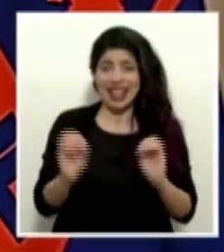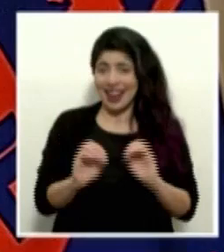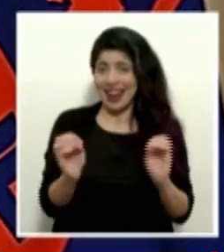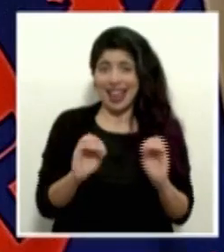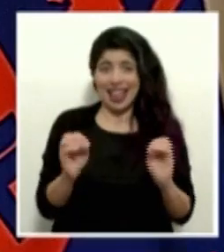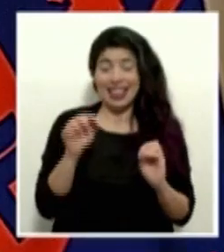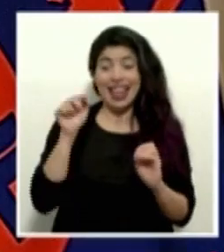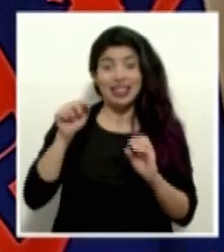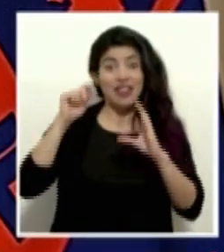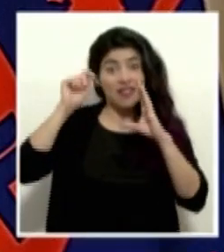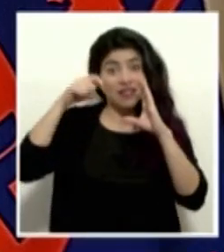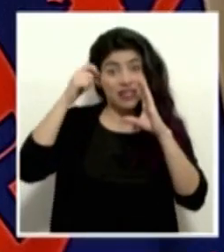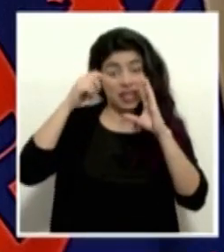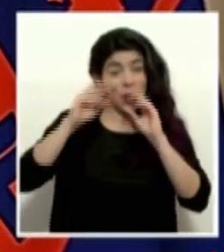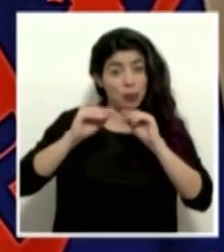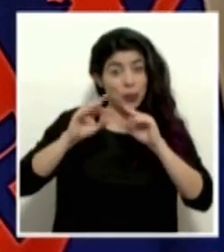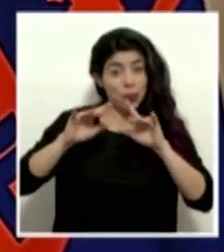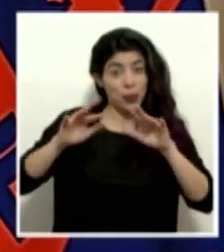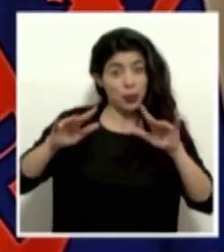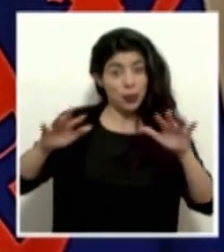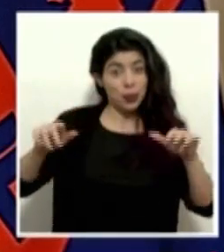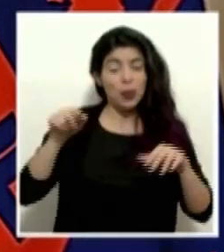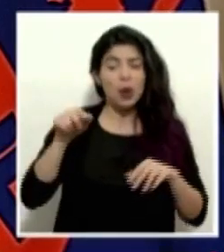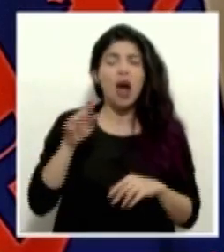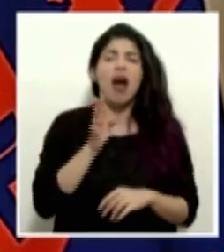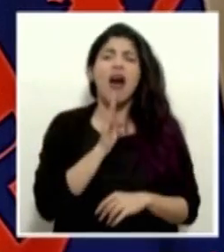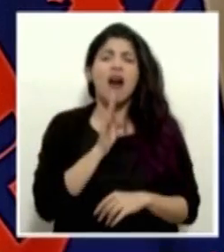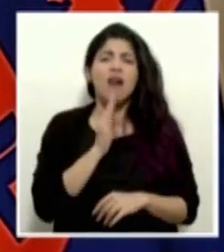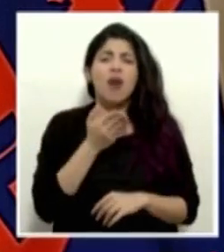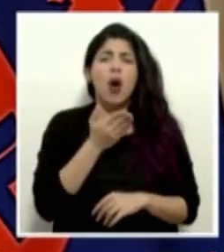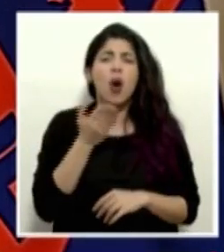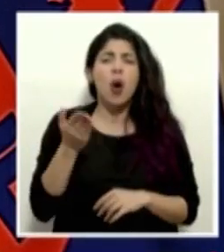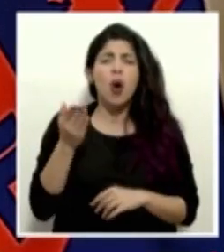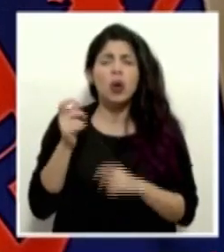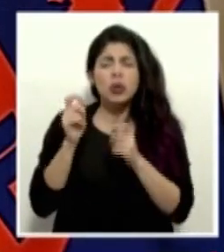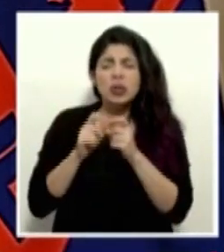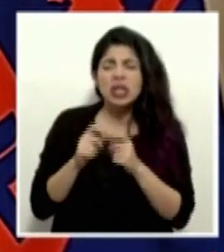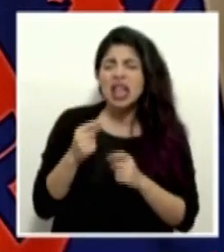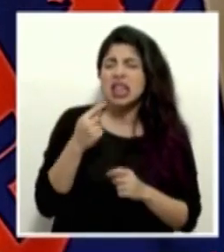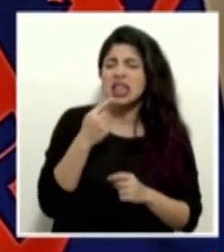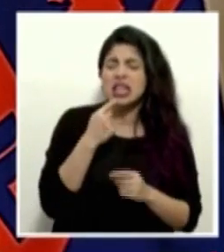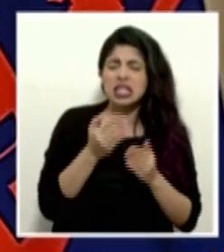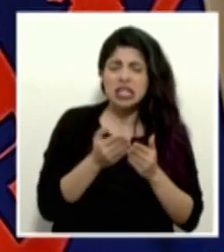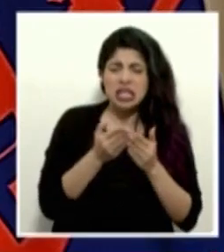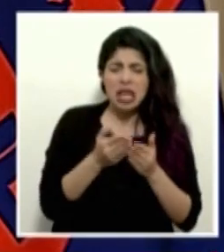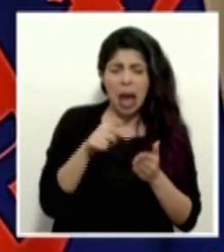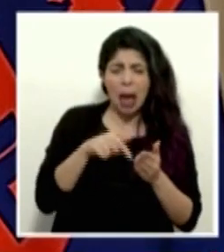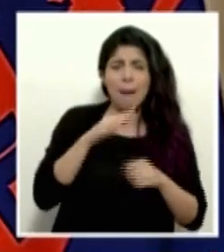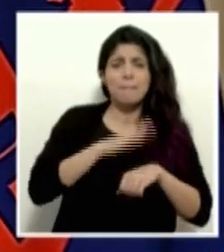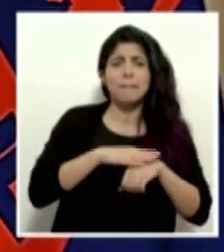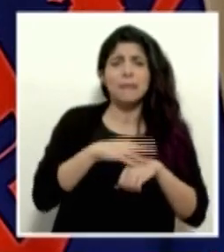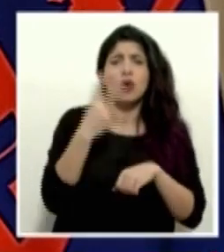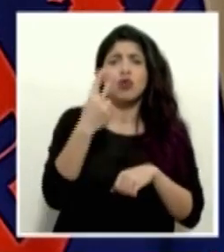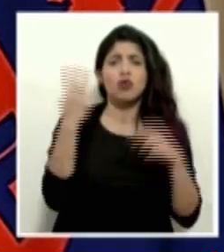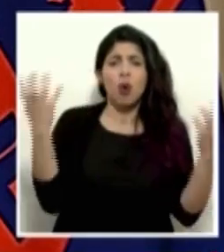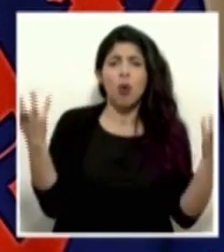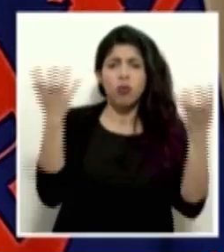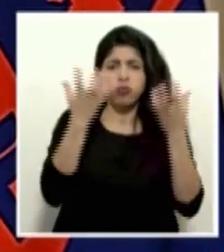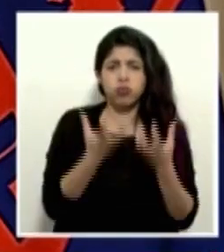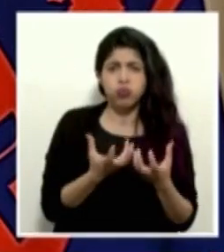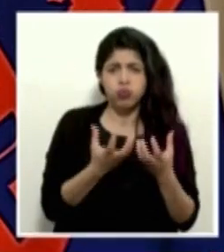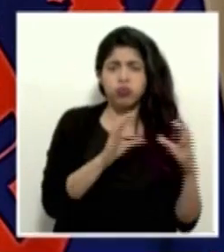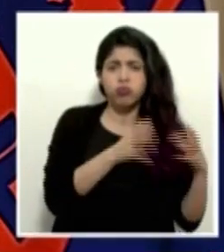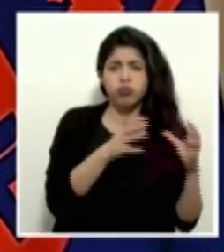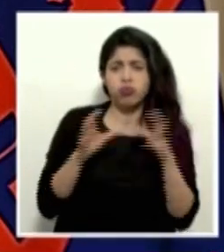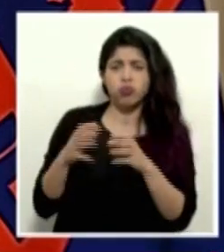Este video que circula habla de cosas tan detalladas como que en una lancha se permiten dos burbujas, entonces que